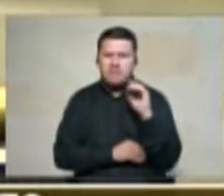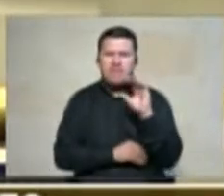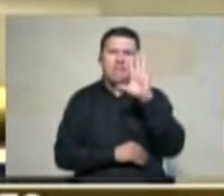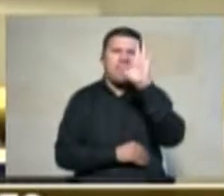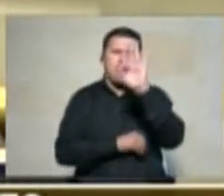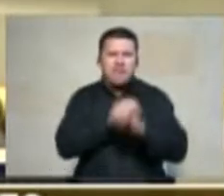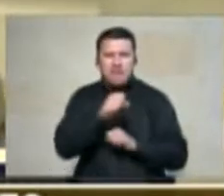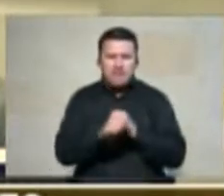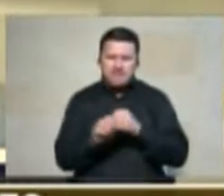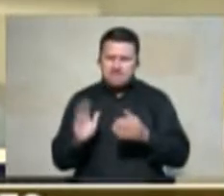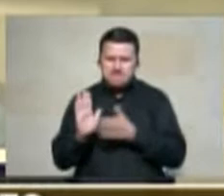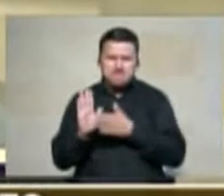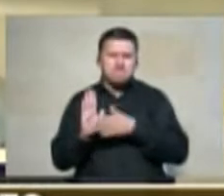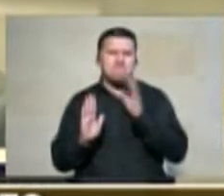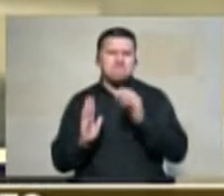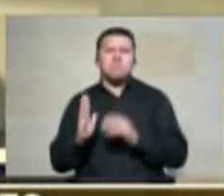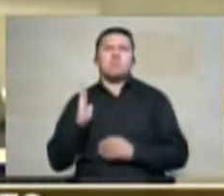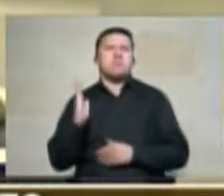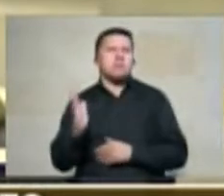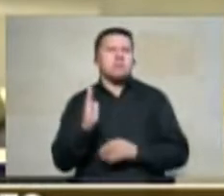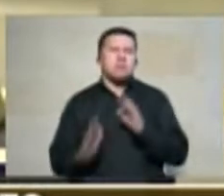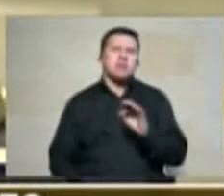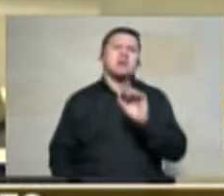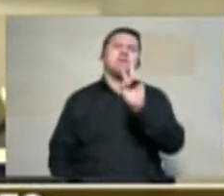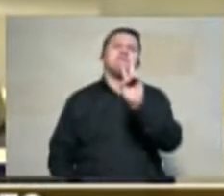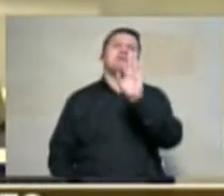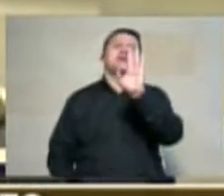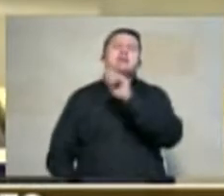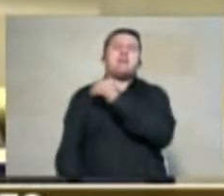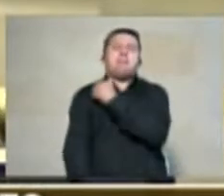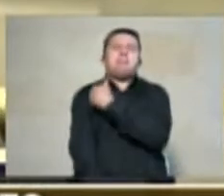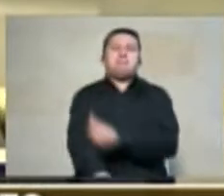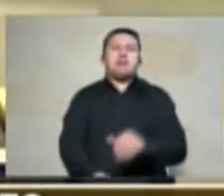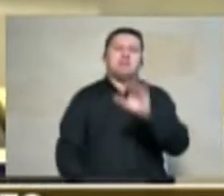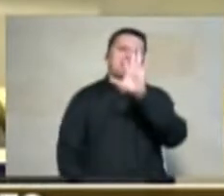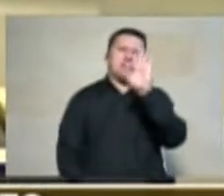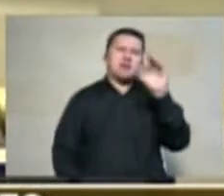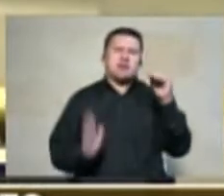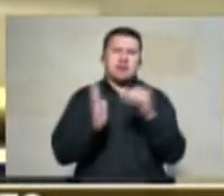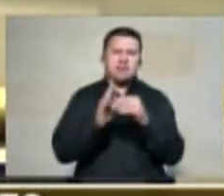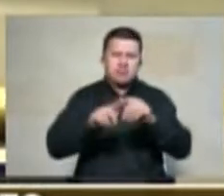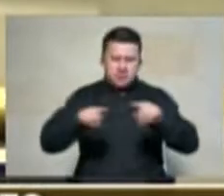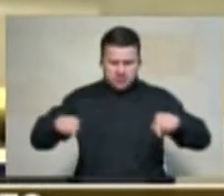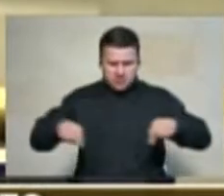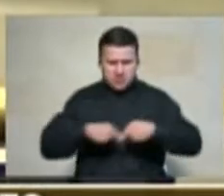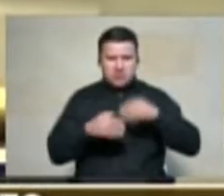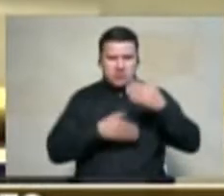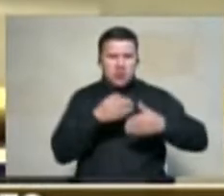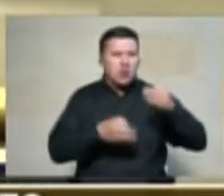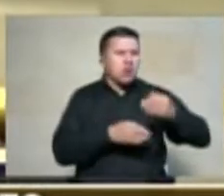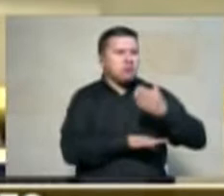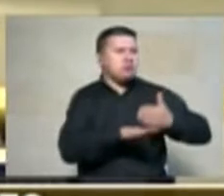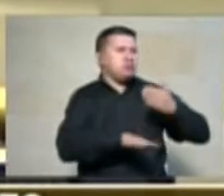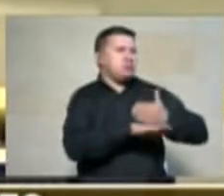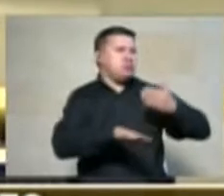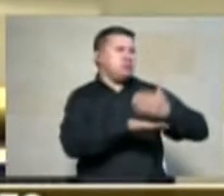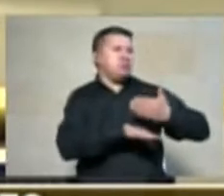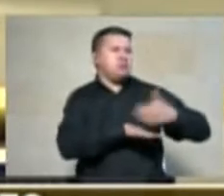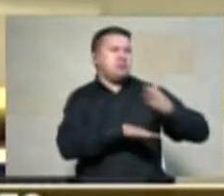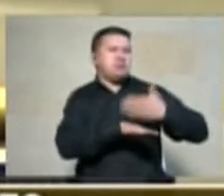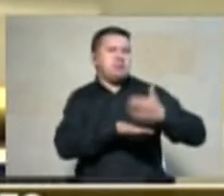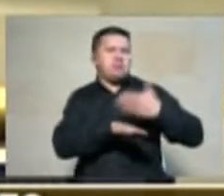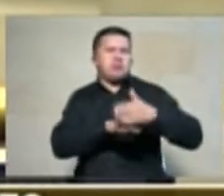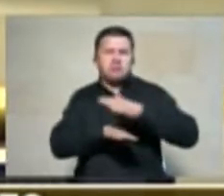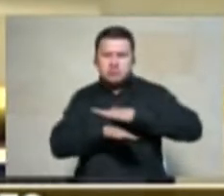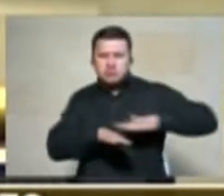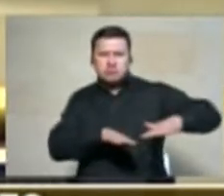entregado 23 millones 500 mil hectáreas en procesos de adjudicación inicialmente a través del INCOER